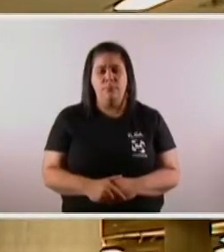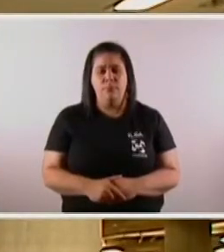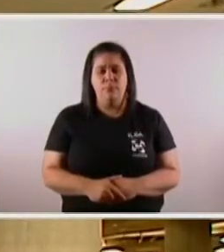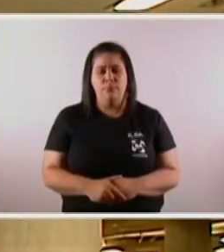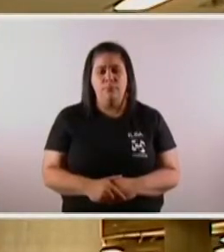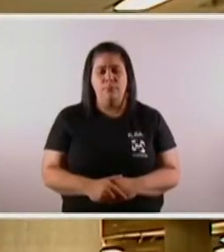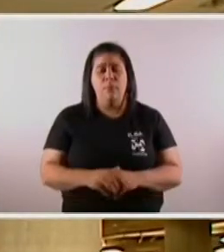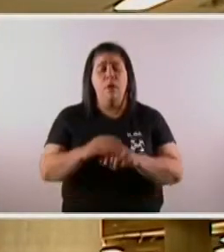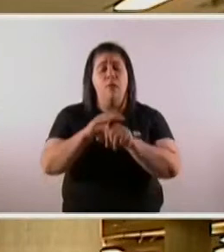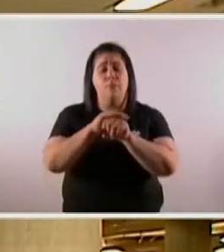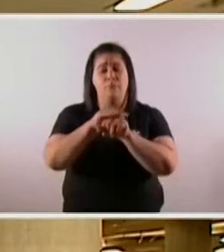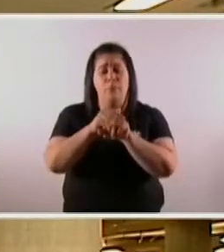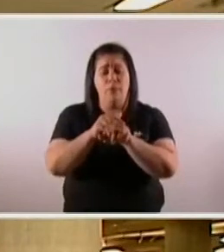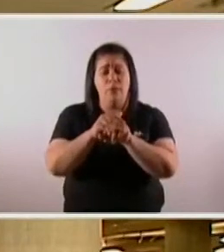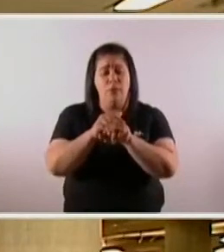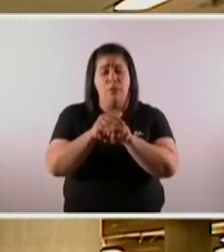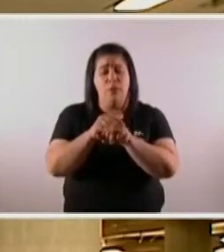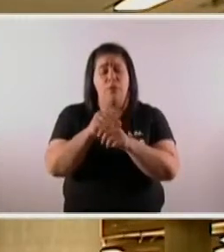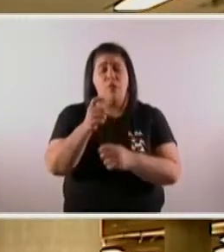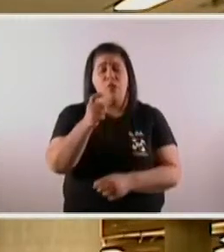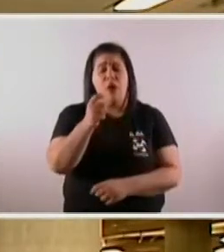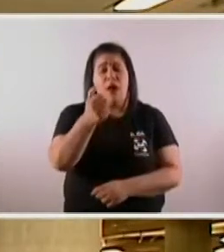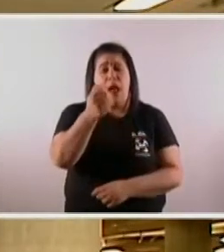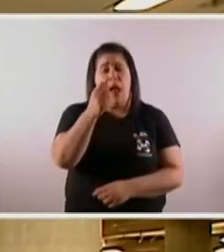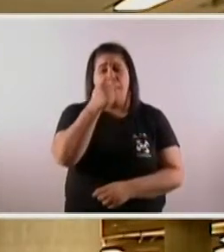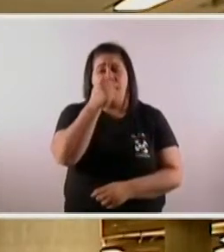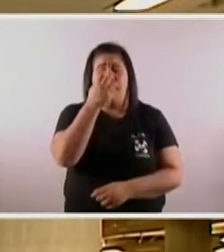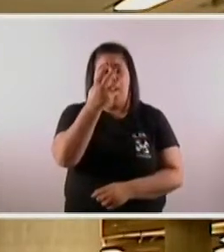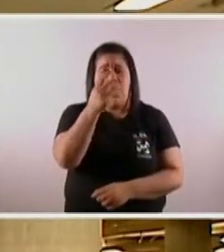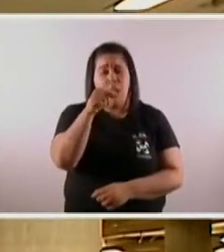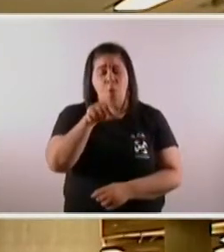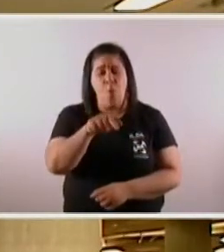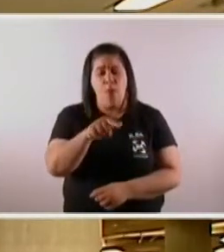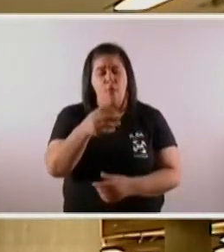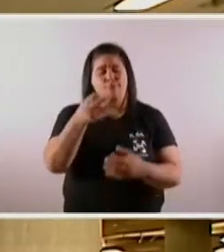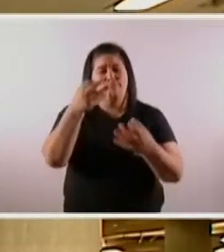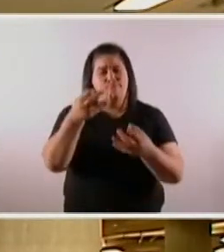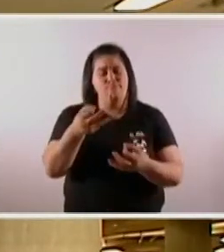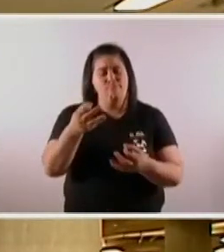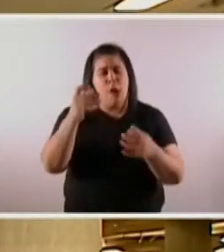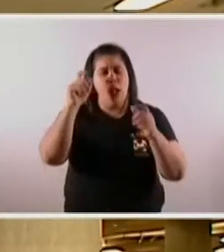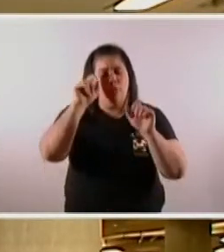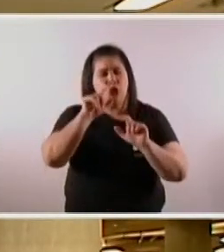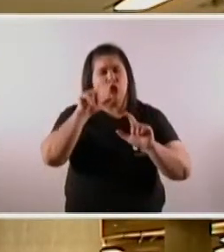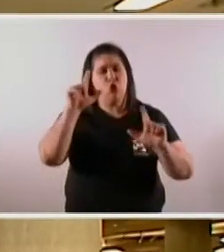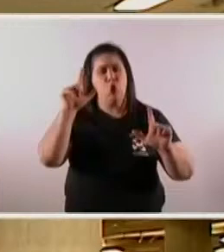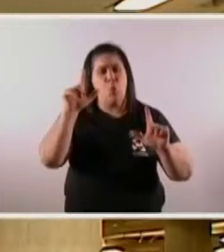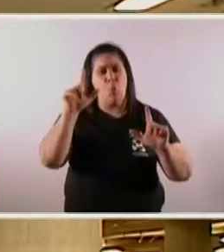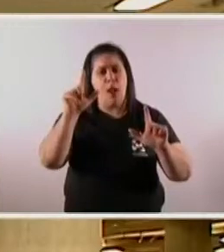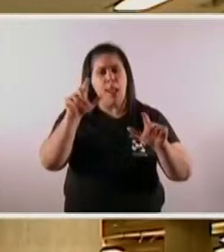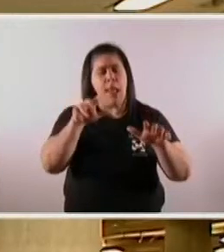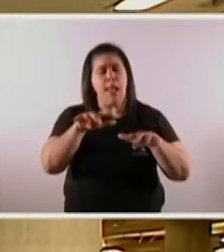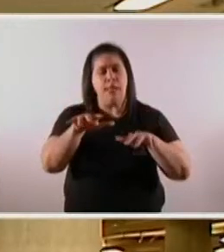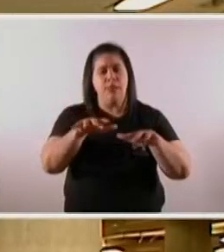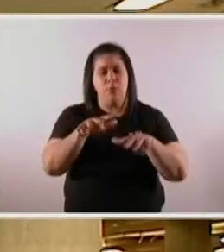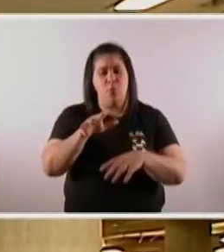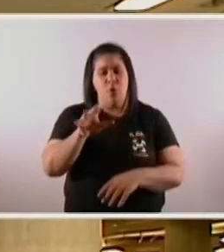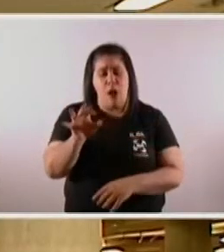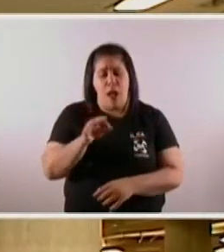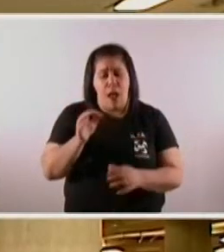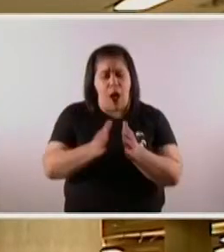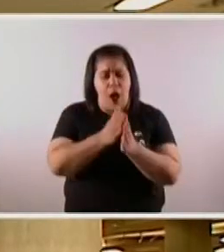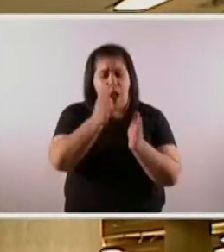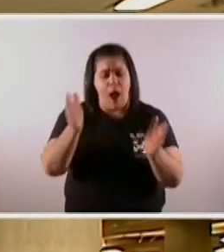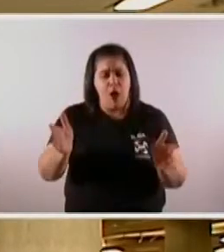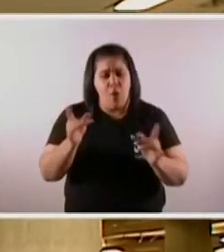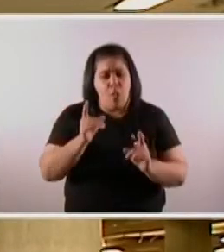Horacio Rodríguez Larreta, Cristian Balbo, para A24. Realmente no deja de sorprendernos esta realidad todo en un mismo año, un contexto de